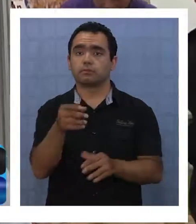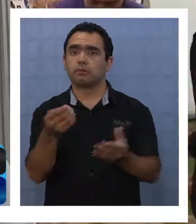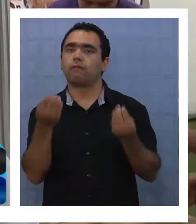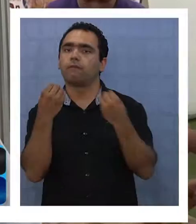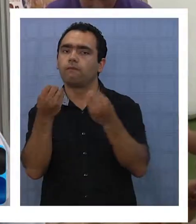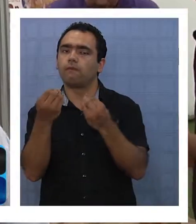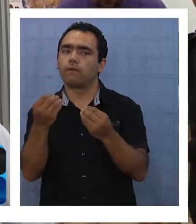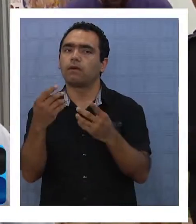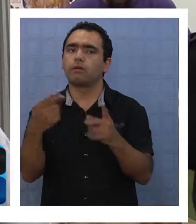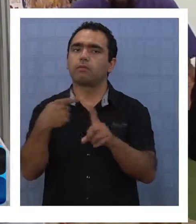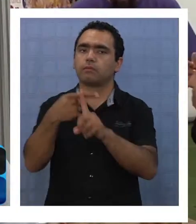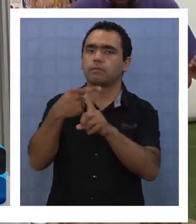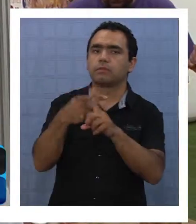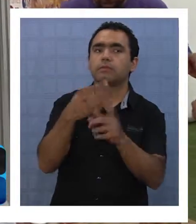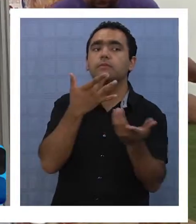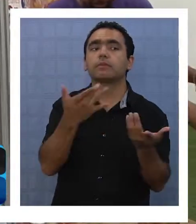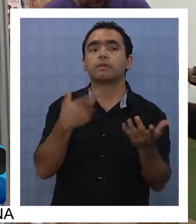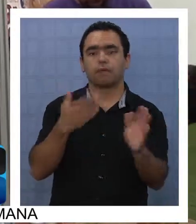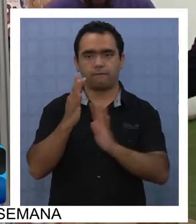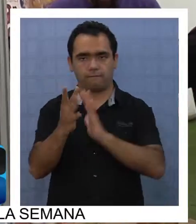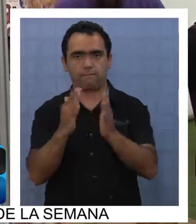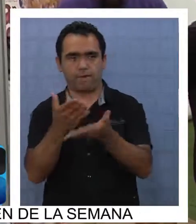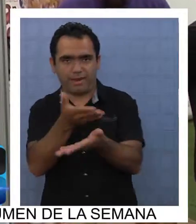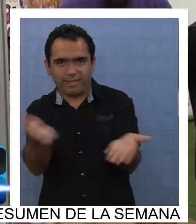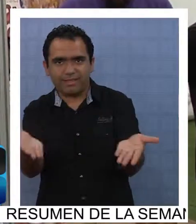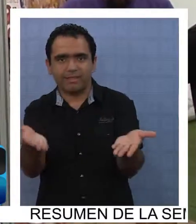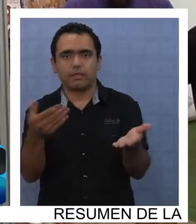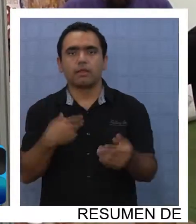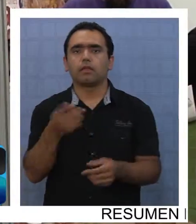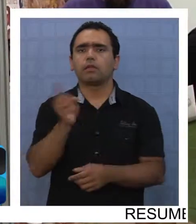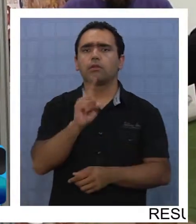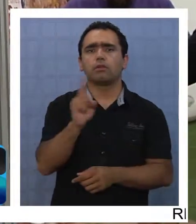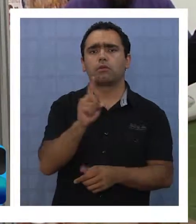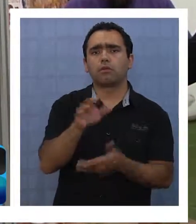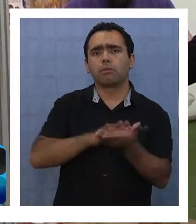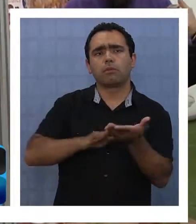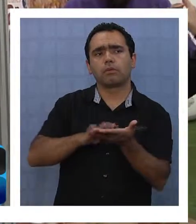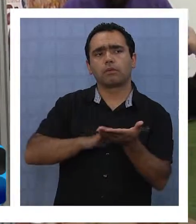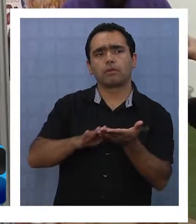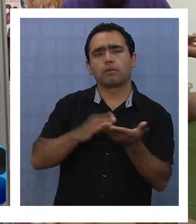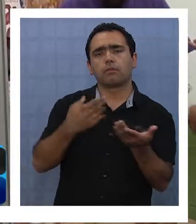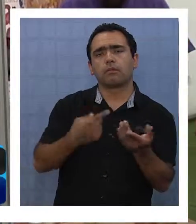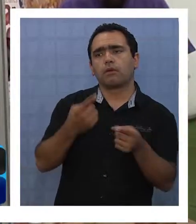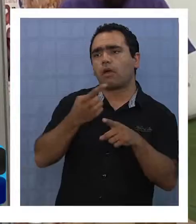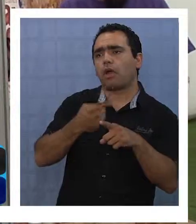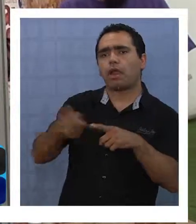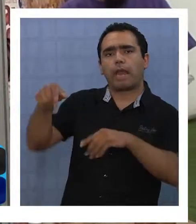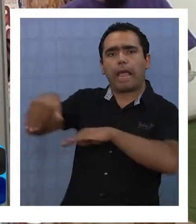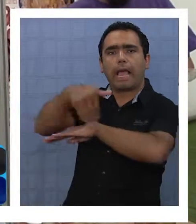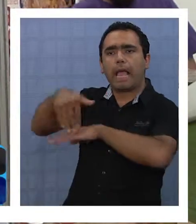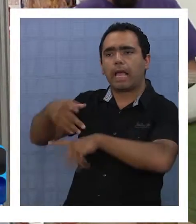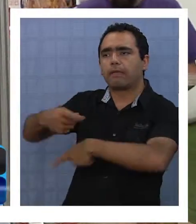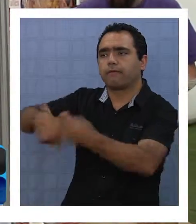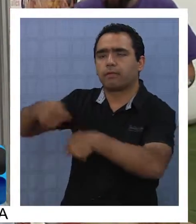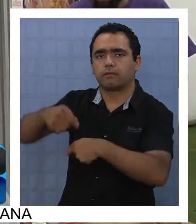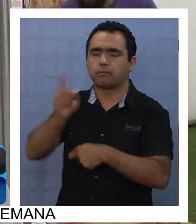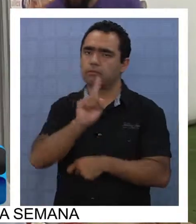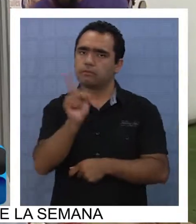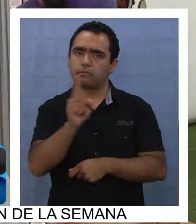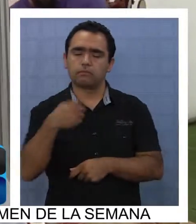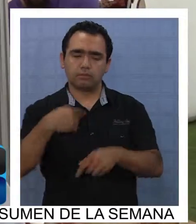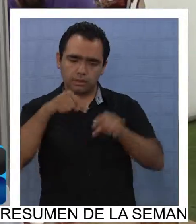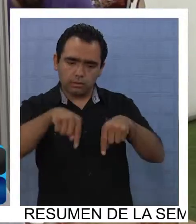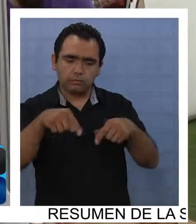agregado de estar en estas ferias y no estar, por ejemplo, vendiendo como ambulante, como ambulante, que el chai va a tontería loca, o sea,